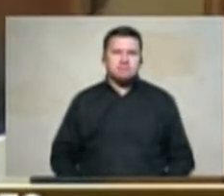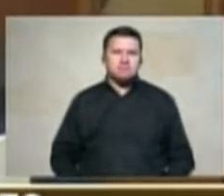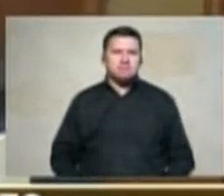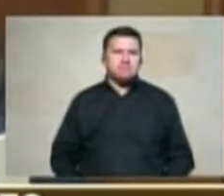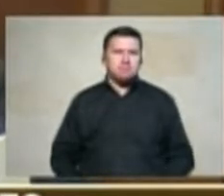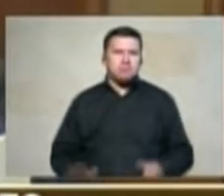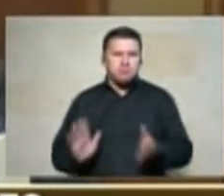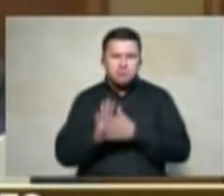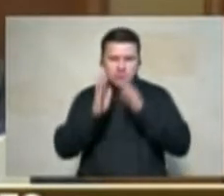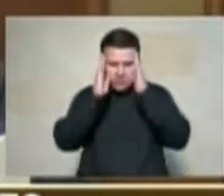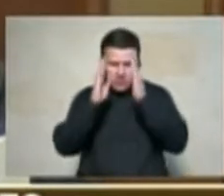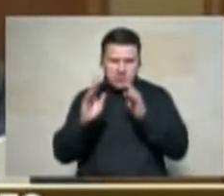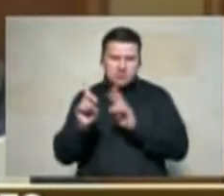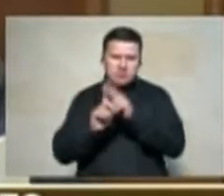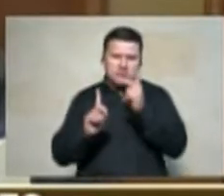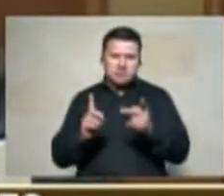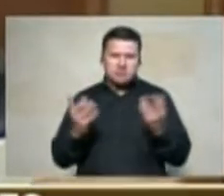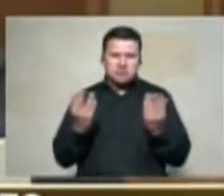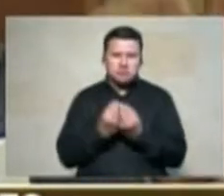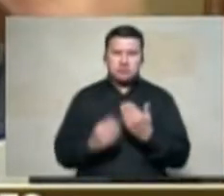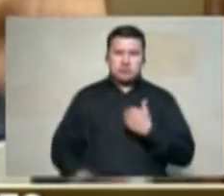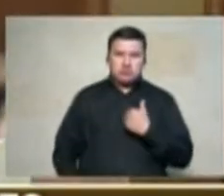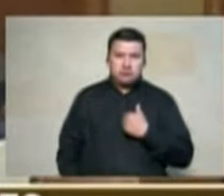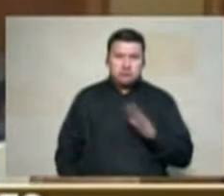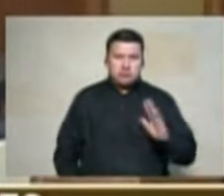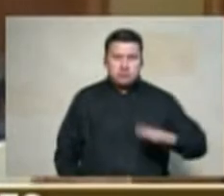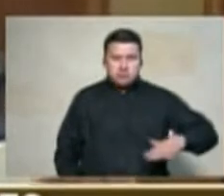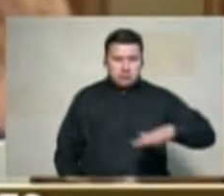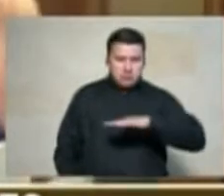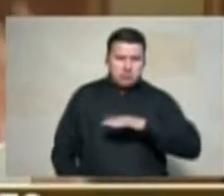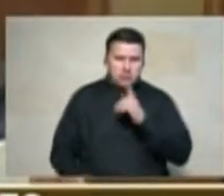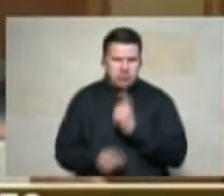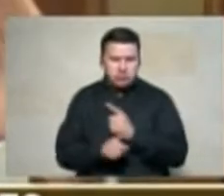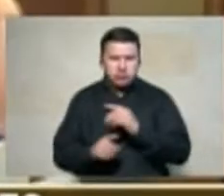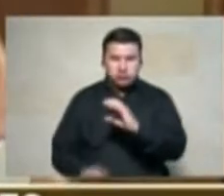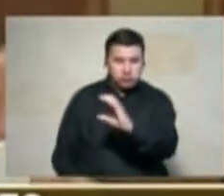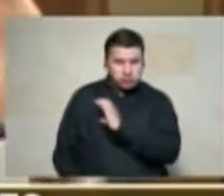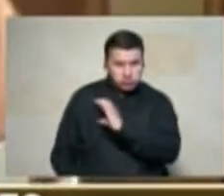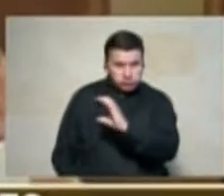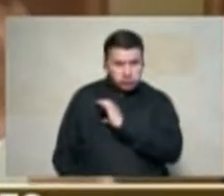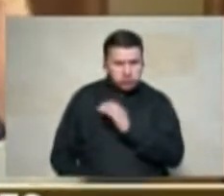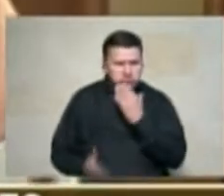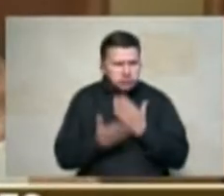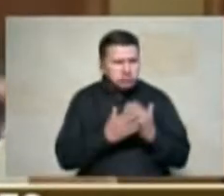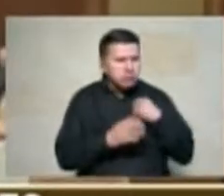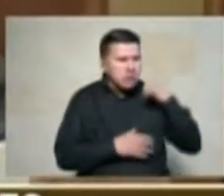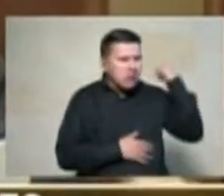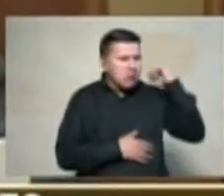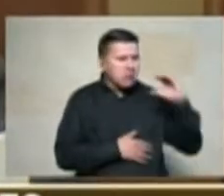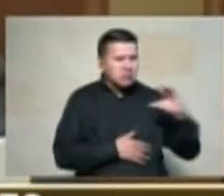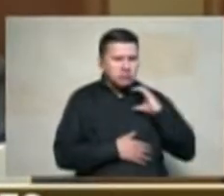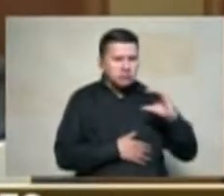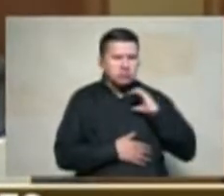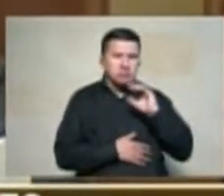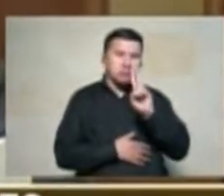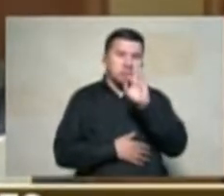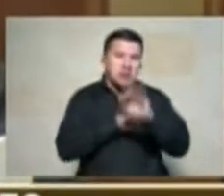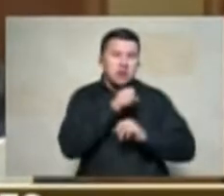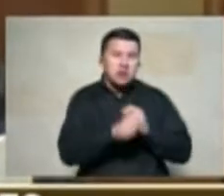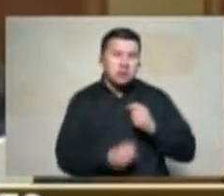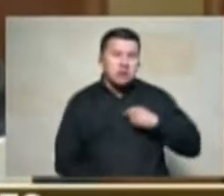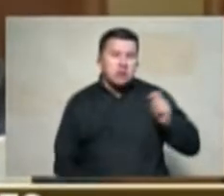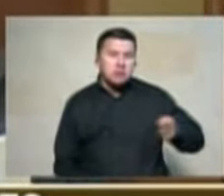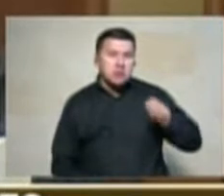si yo hubiera recibido honorarios por los casos que yo gané en los 23 años de abogado defensor de derechos humanos